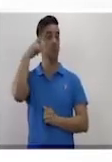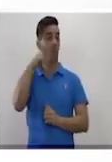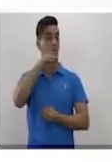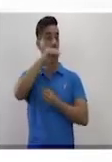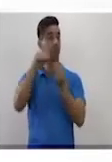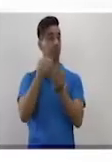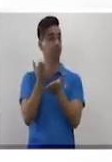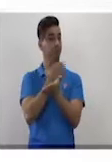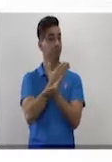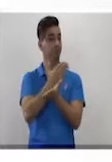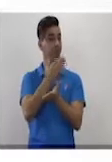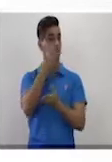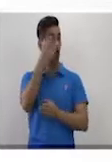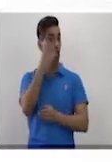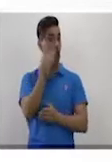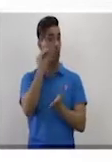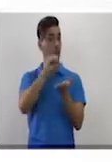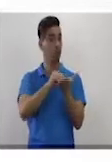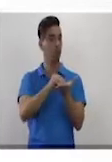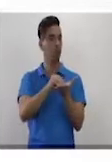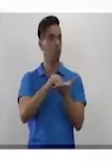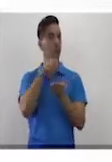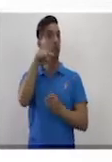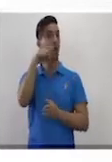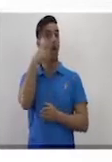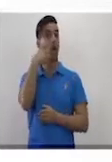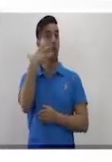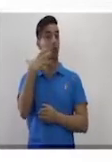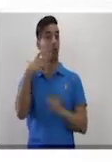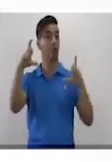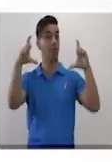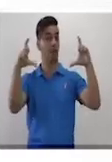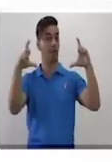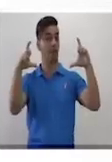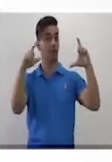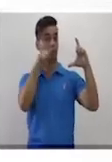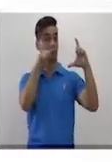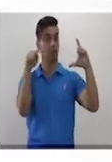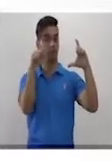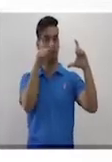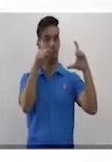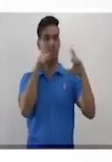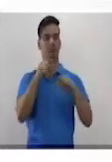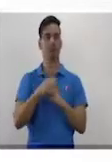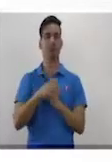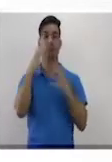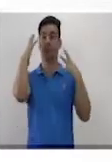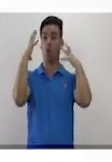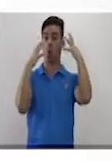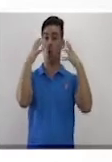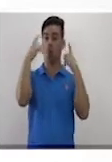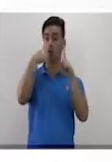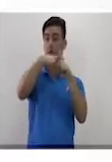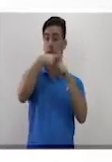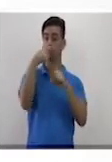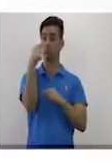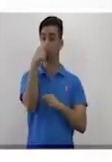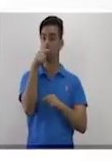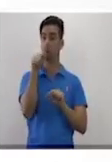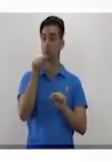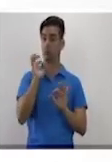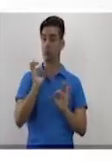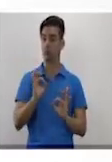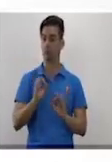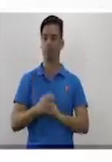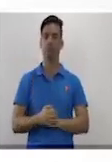importante utilizar los paréntesis para no confundirnos con los signos. Entonces, después que